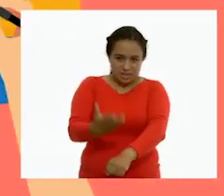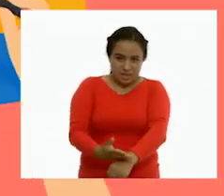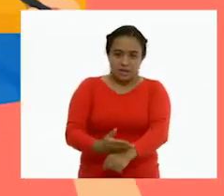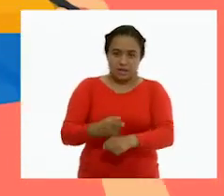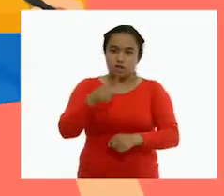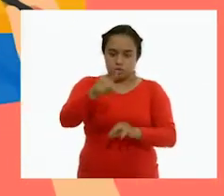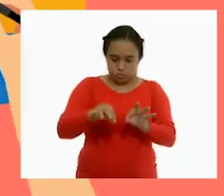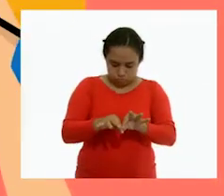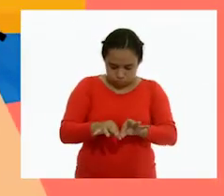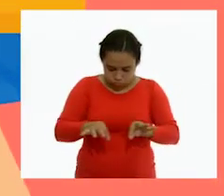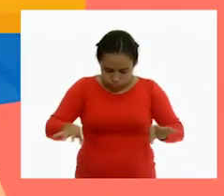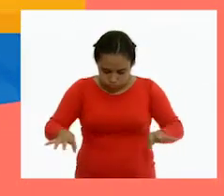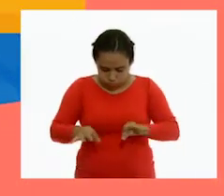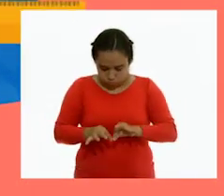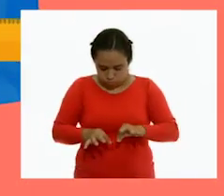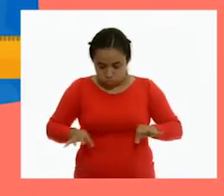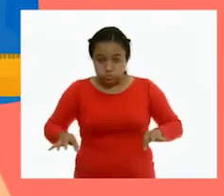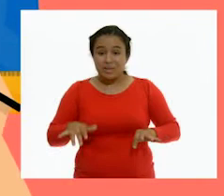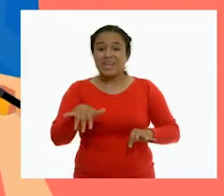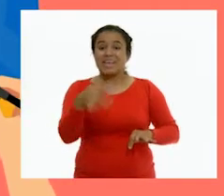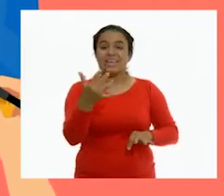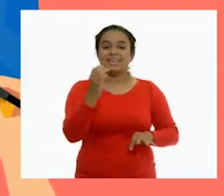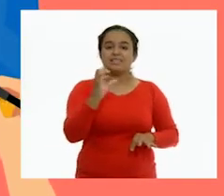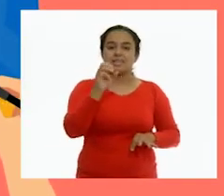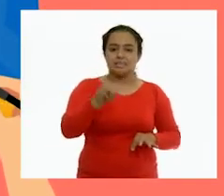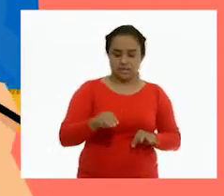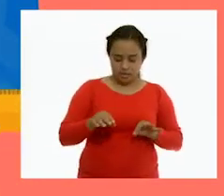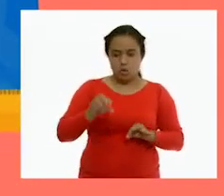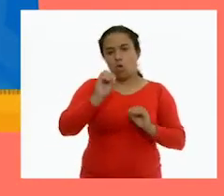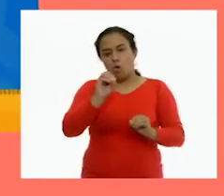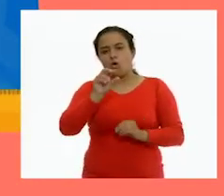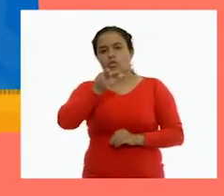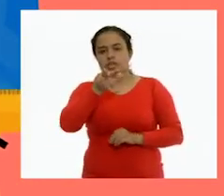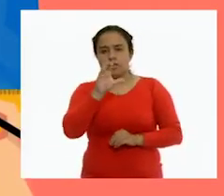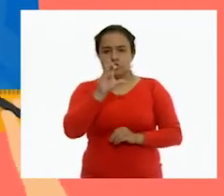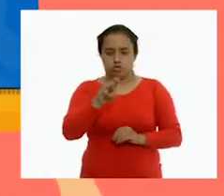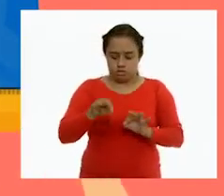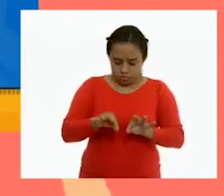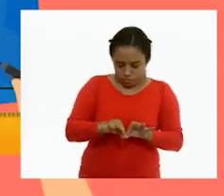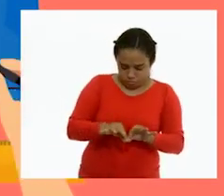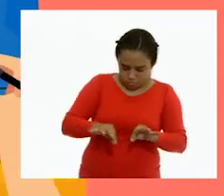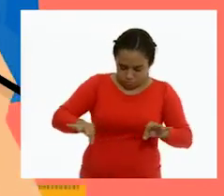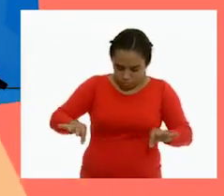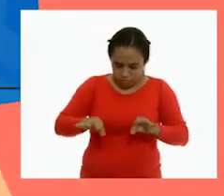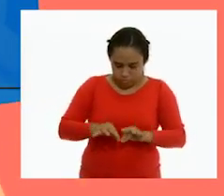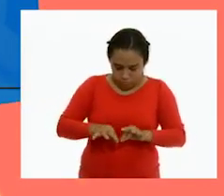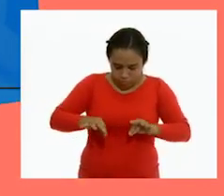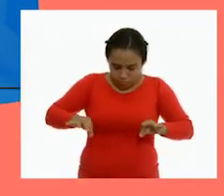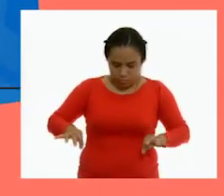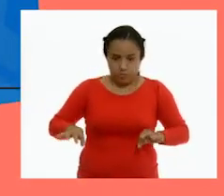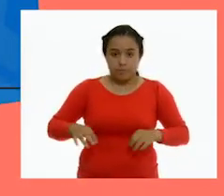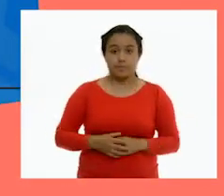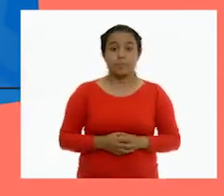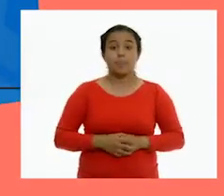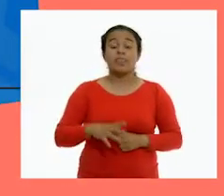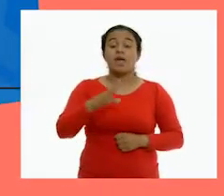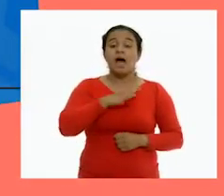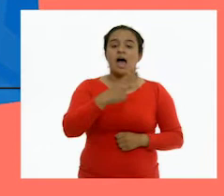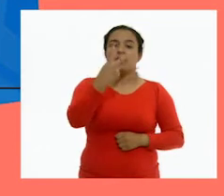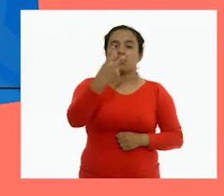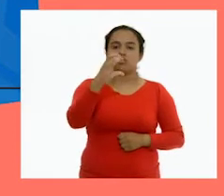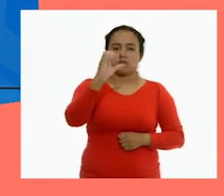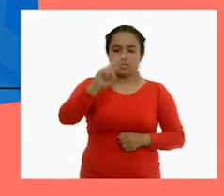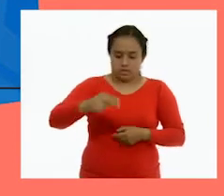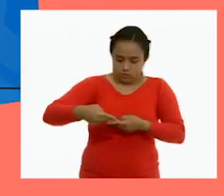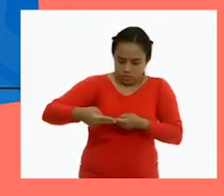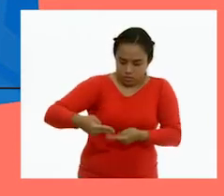marca con el plumón o la pluma, de 15 a 18 centímetros de largo de un lado, dejando un margen de